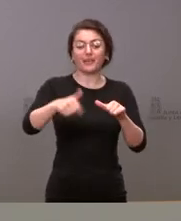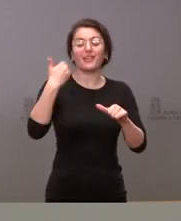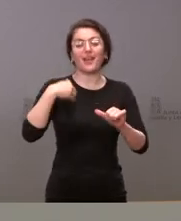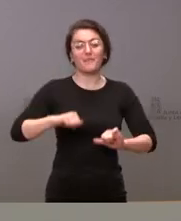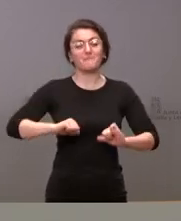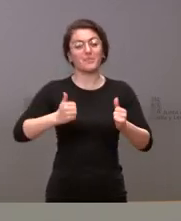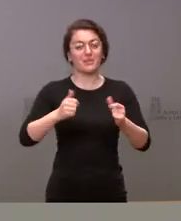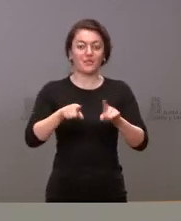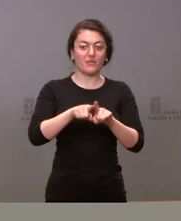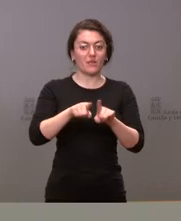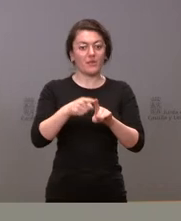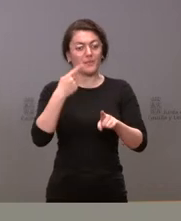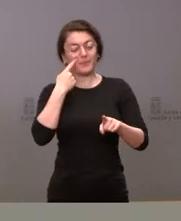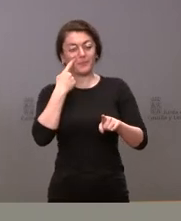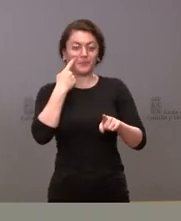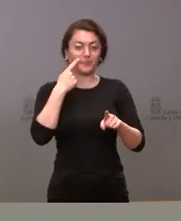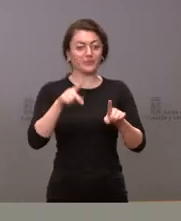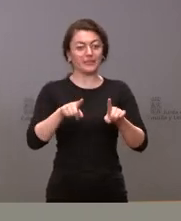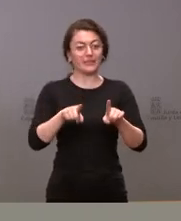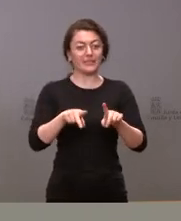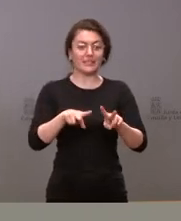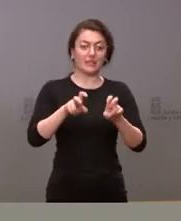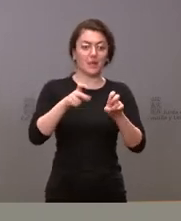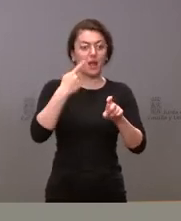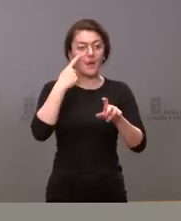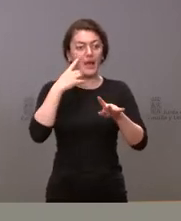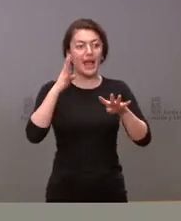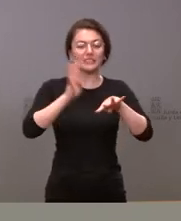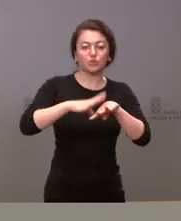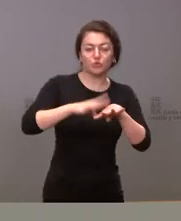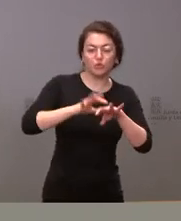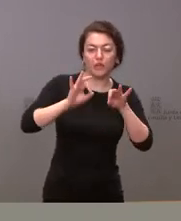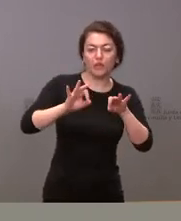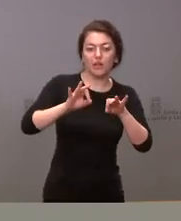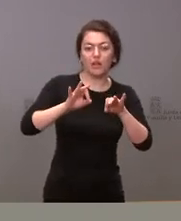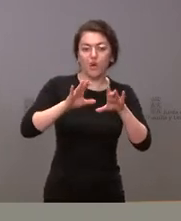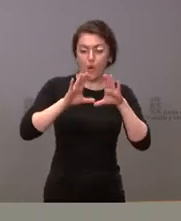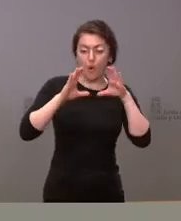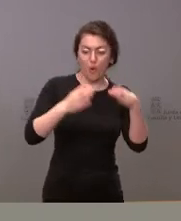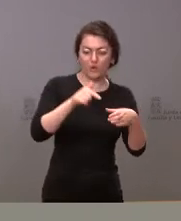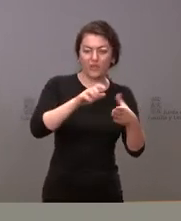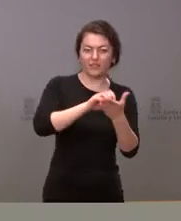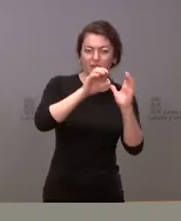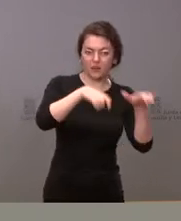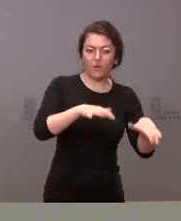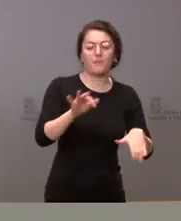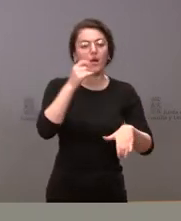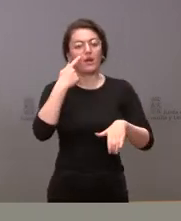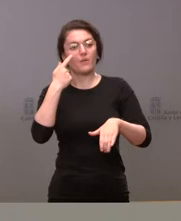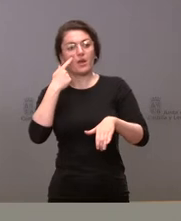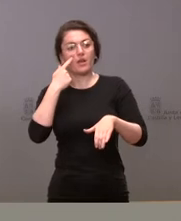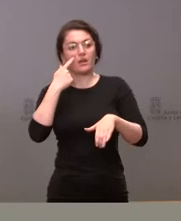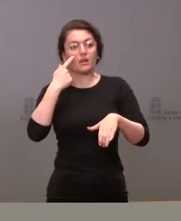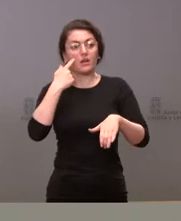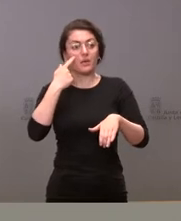a definir los aspectos relativos a la configuración de la estructura de la Junta de Castilla y León y a la composición en